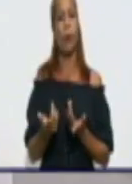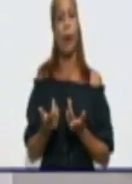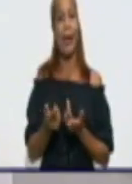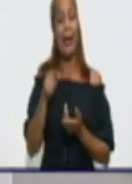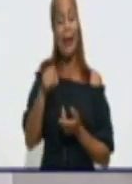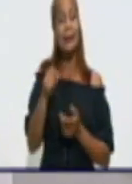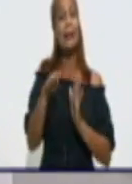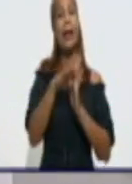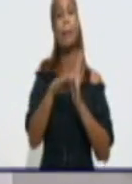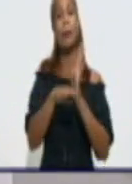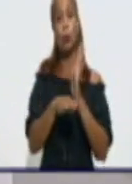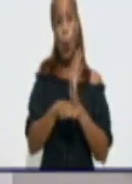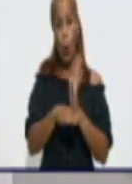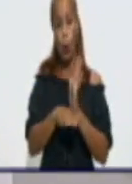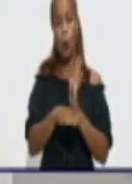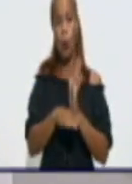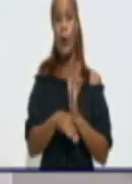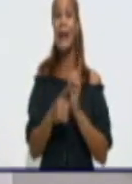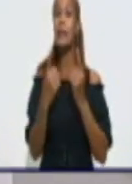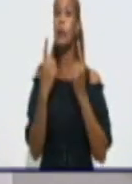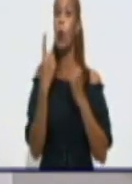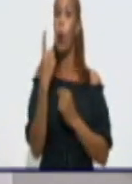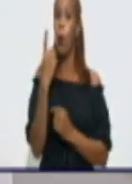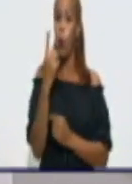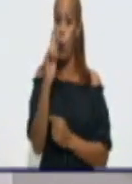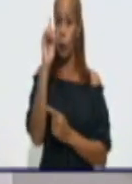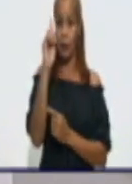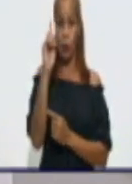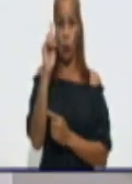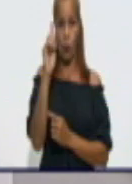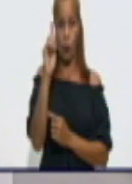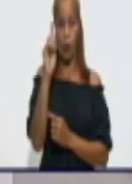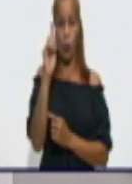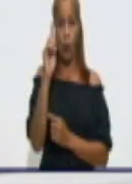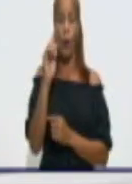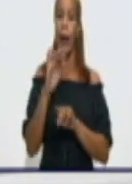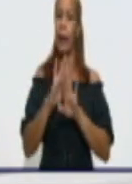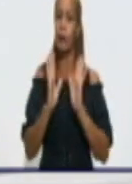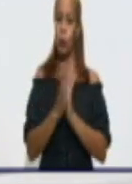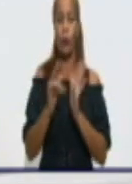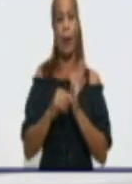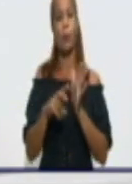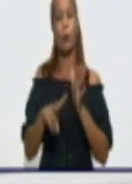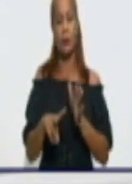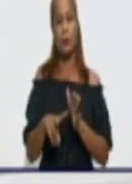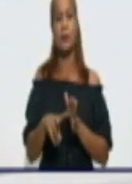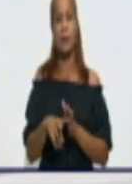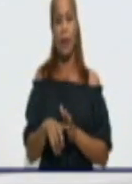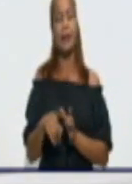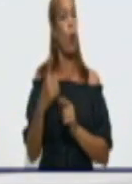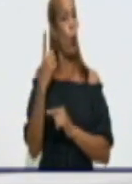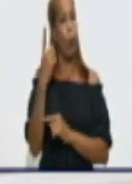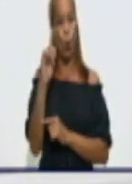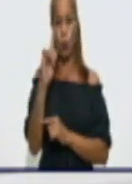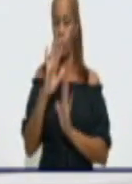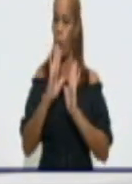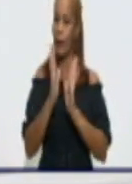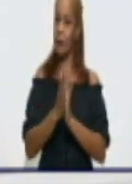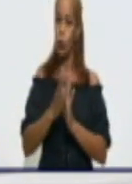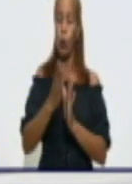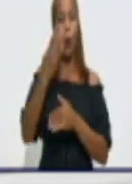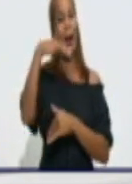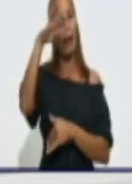Cuba, doctora? Sí, este protocolo de la vigilancia al viajero internacional es único en el país